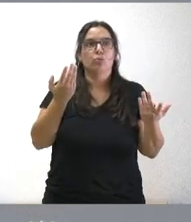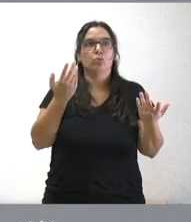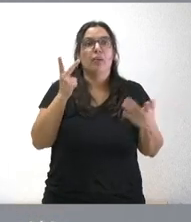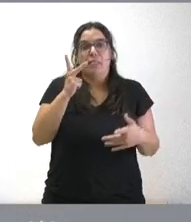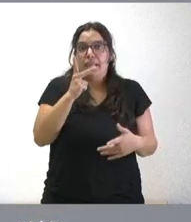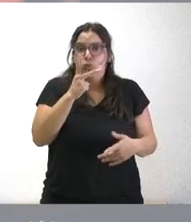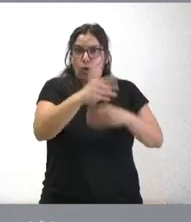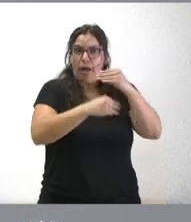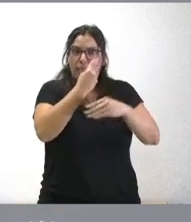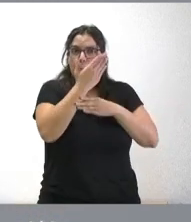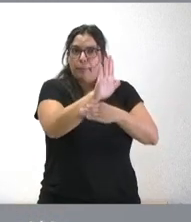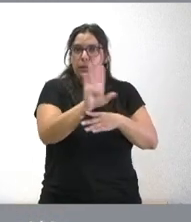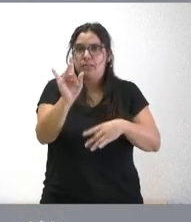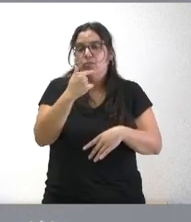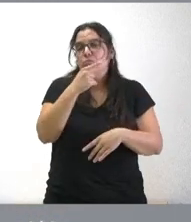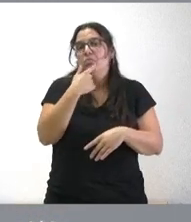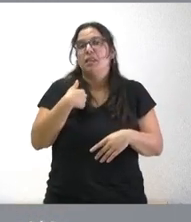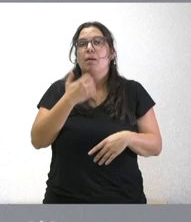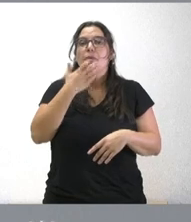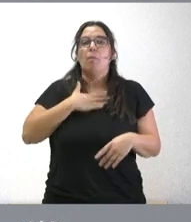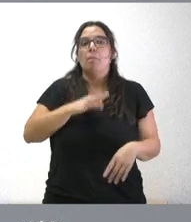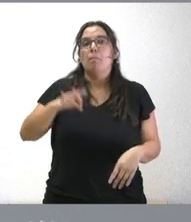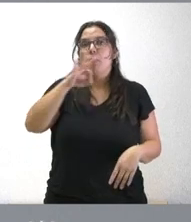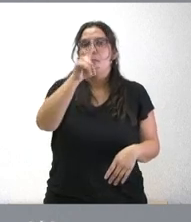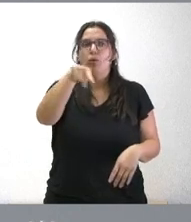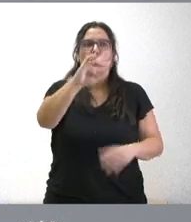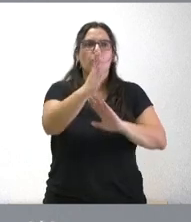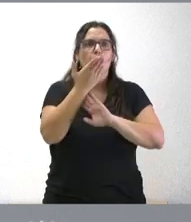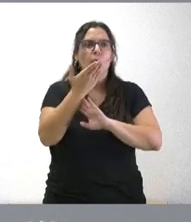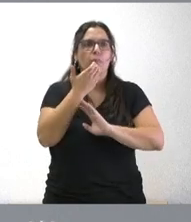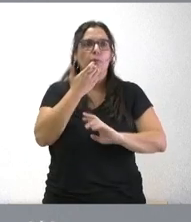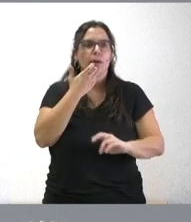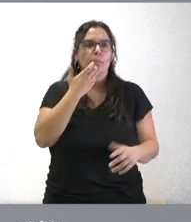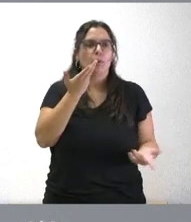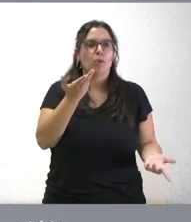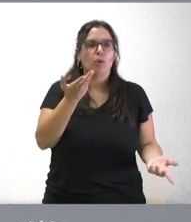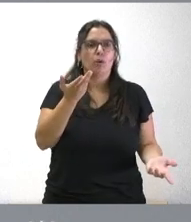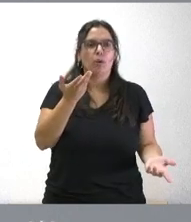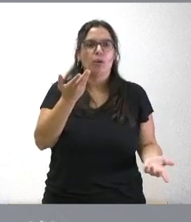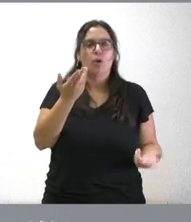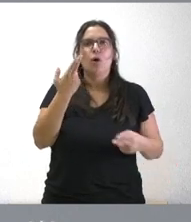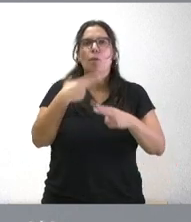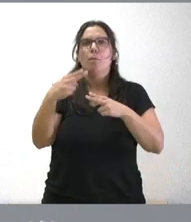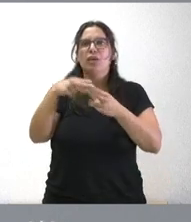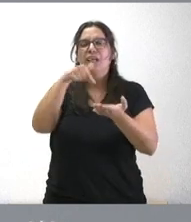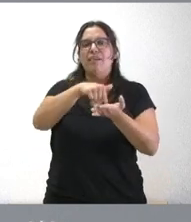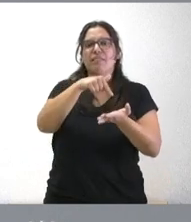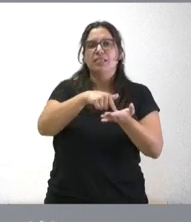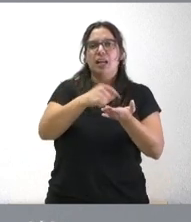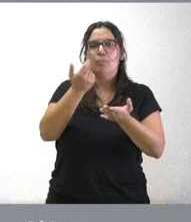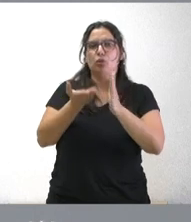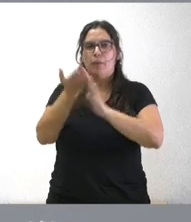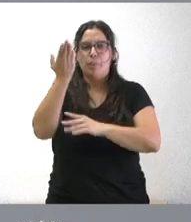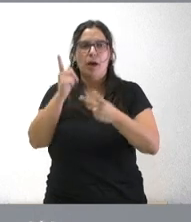a poderlo hacer planteaba usted en concreto Podemos y yo creo que planteó una política fiscal con subida de impuestos